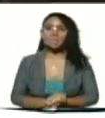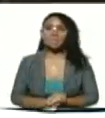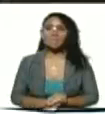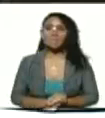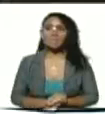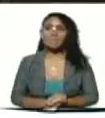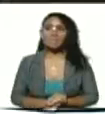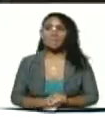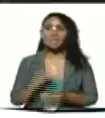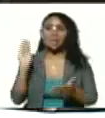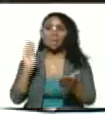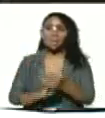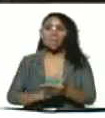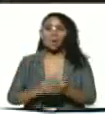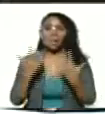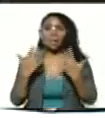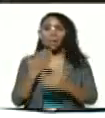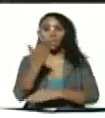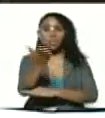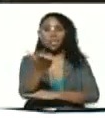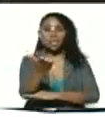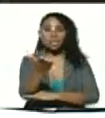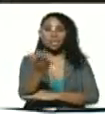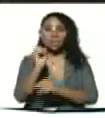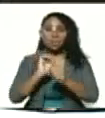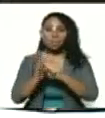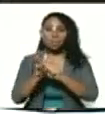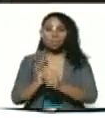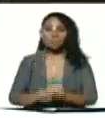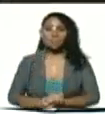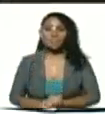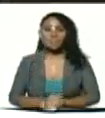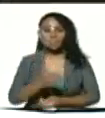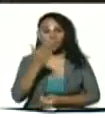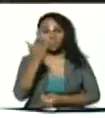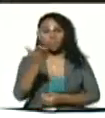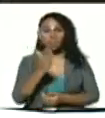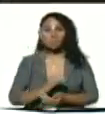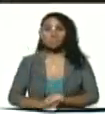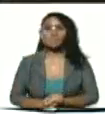y se lo pongo en las manos a usted a la comisión de la COVID a usted